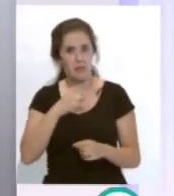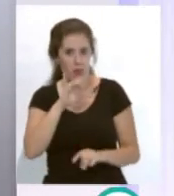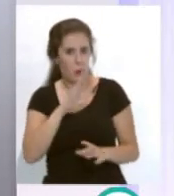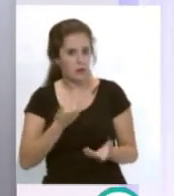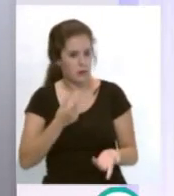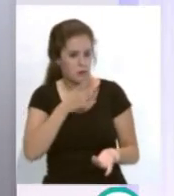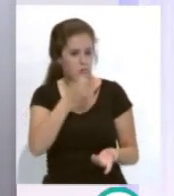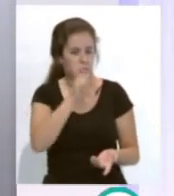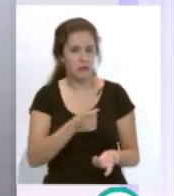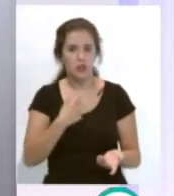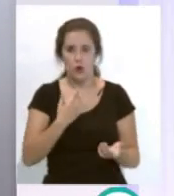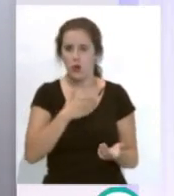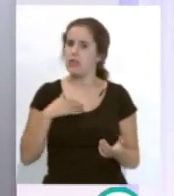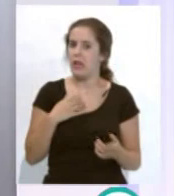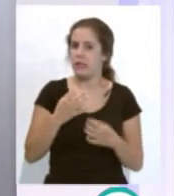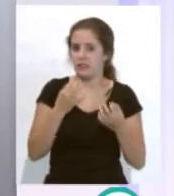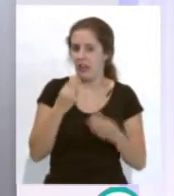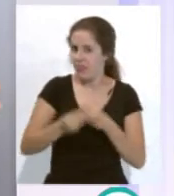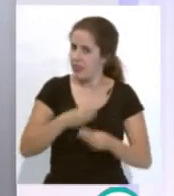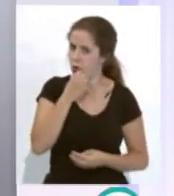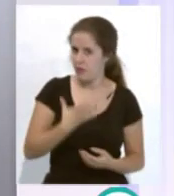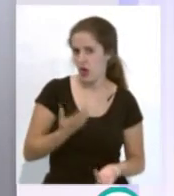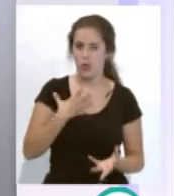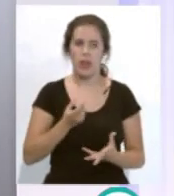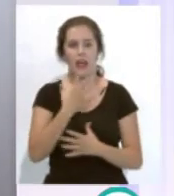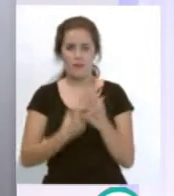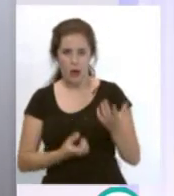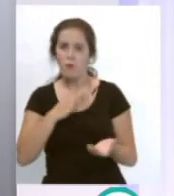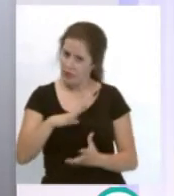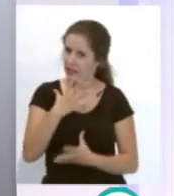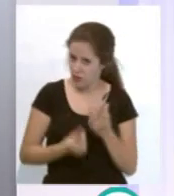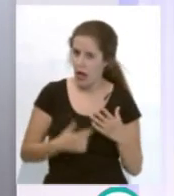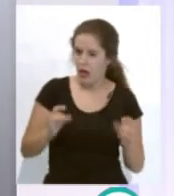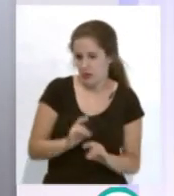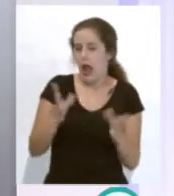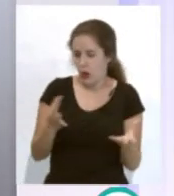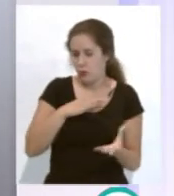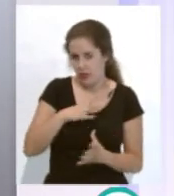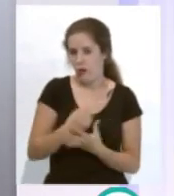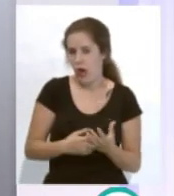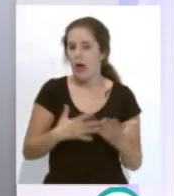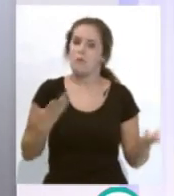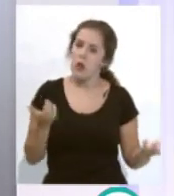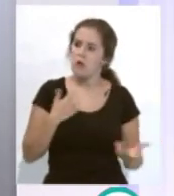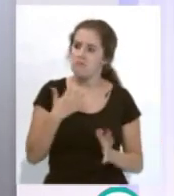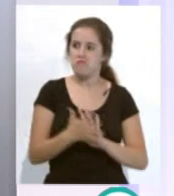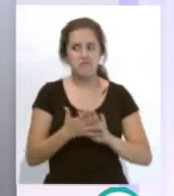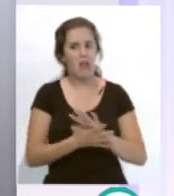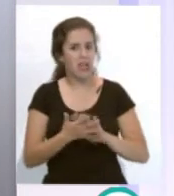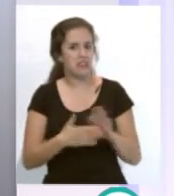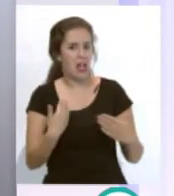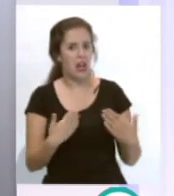es una obviedad, que ellos quieren acertar, que ellos no van a equivocarse, que se pueden equivocar, pues claro que se equivocan, pero me pareció una charla